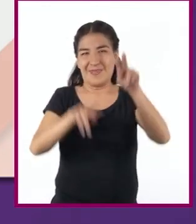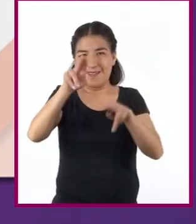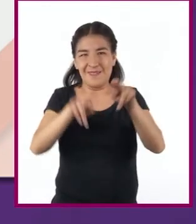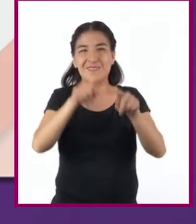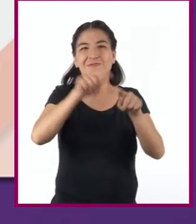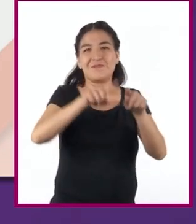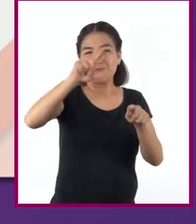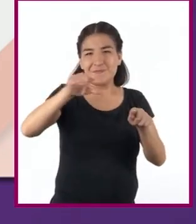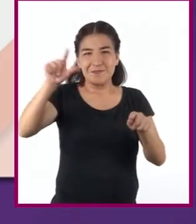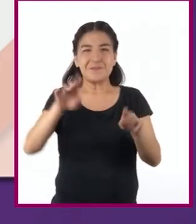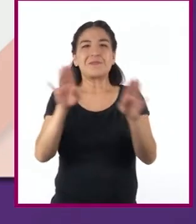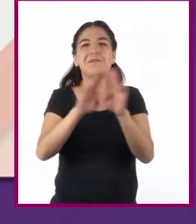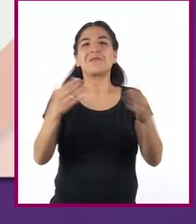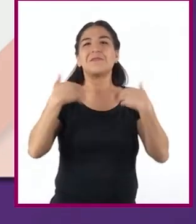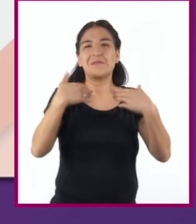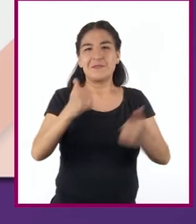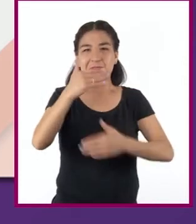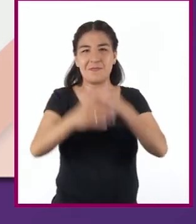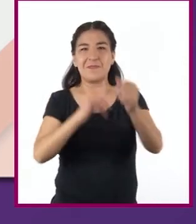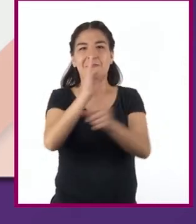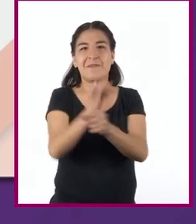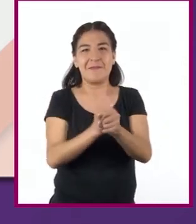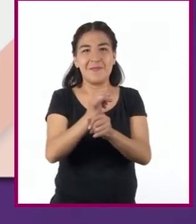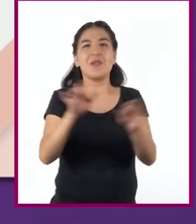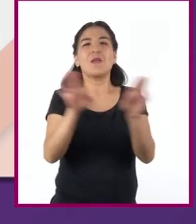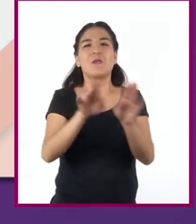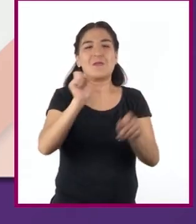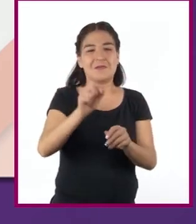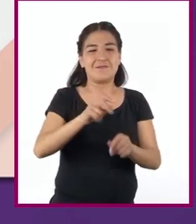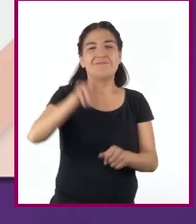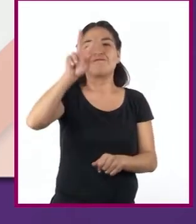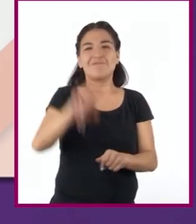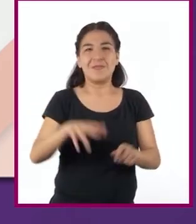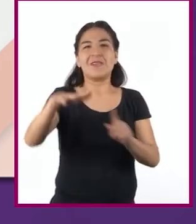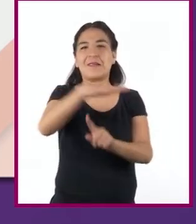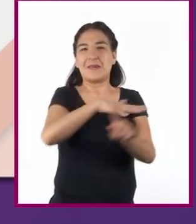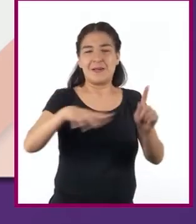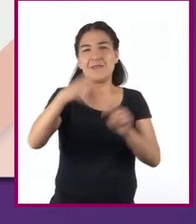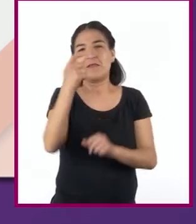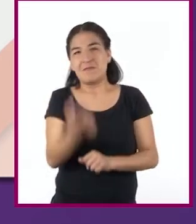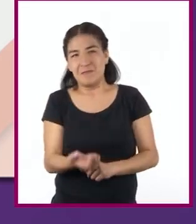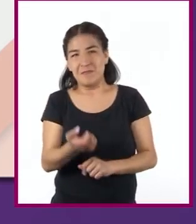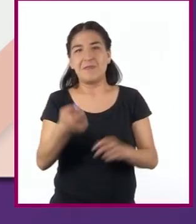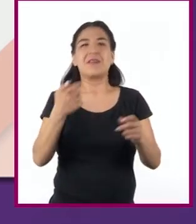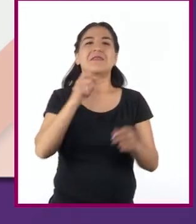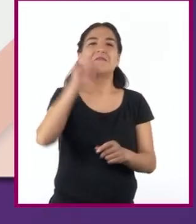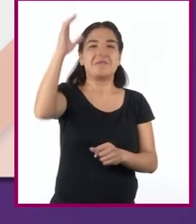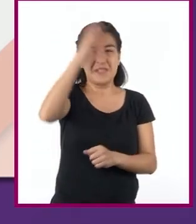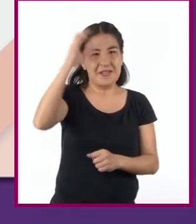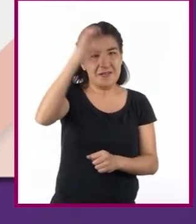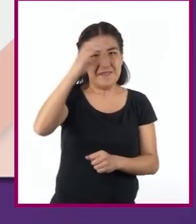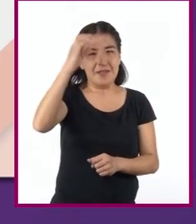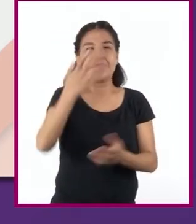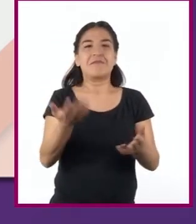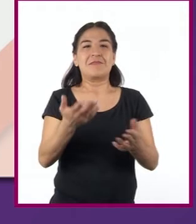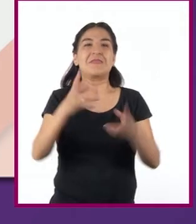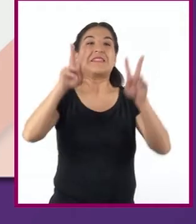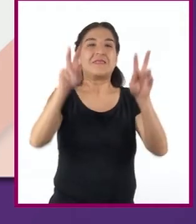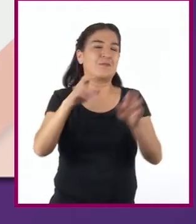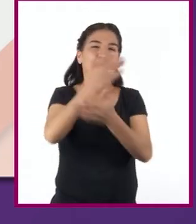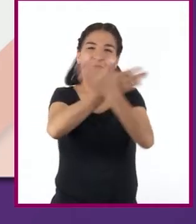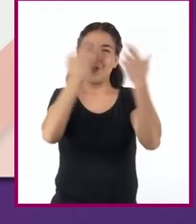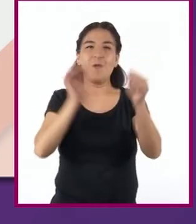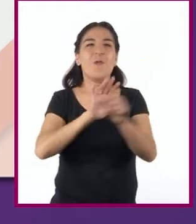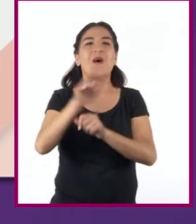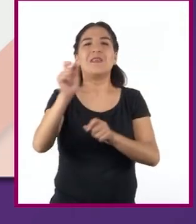entender el proceso de investigación y, por ende, entender la realidad social, económica, científica, según el ámbito en el que se